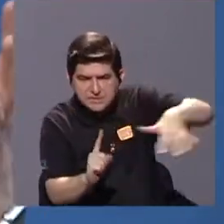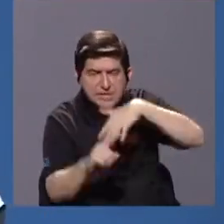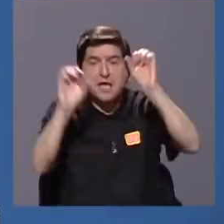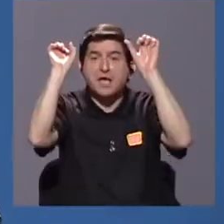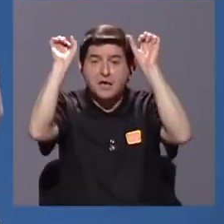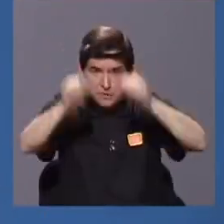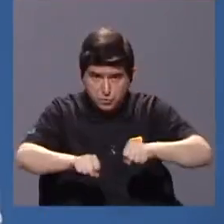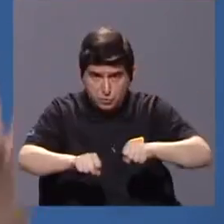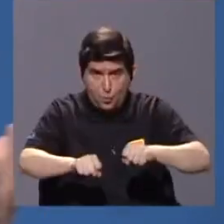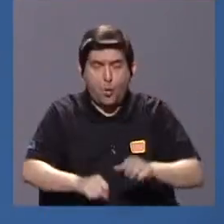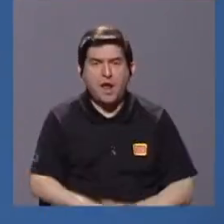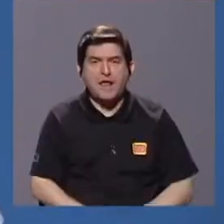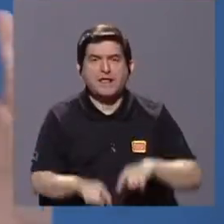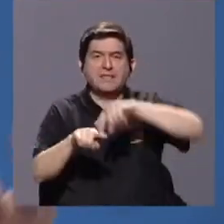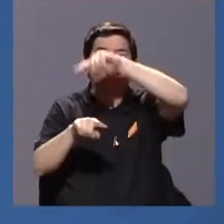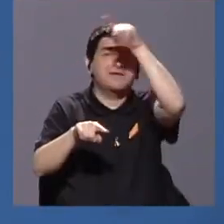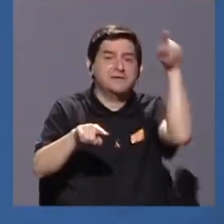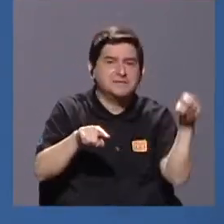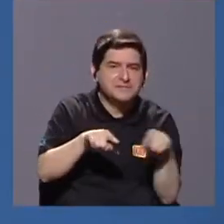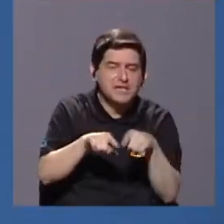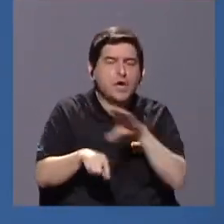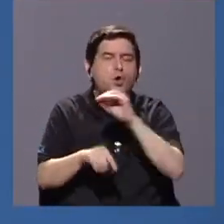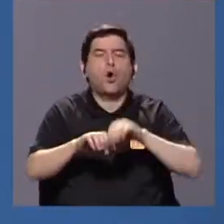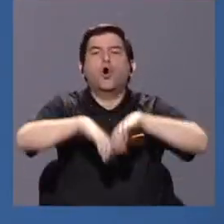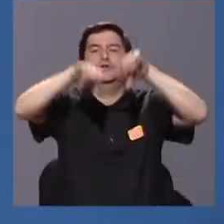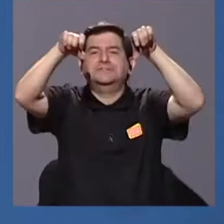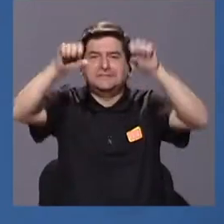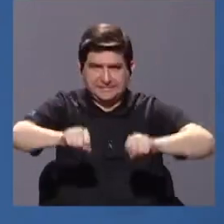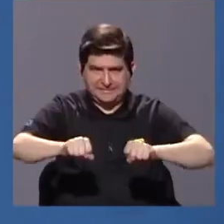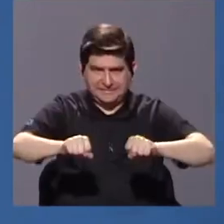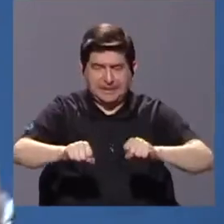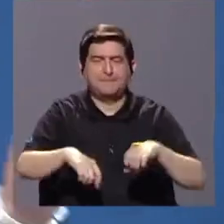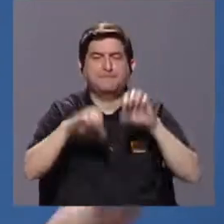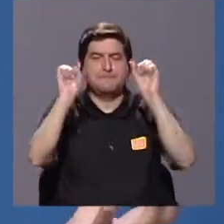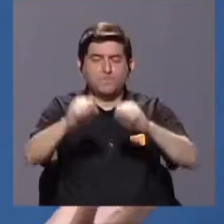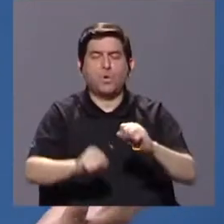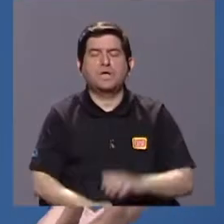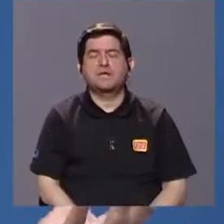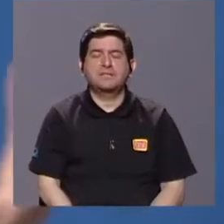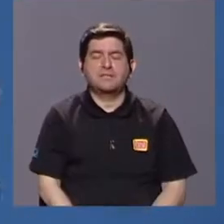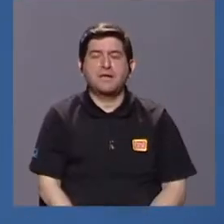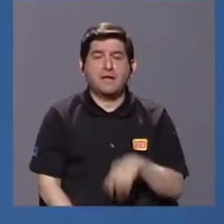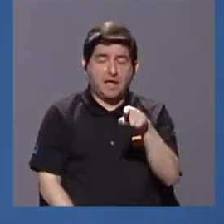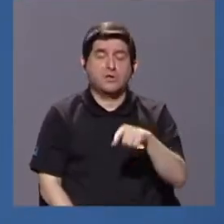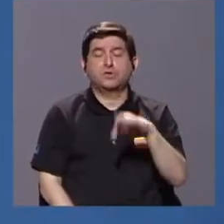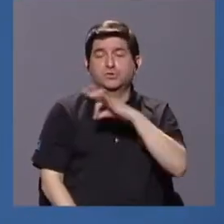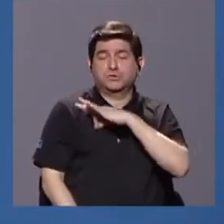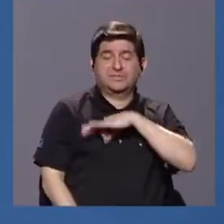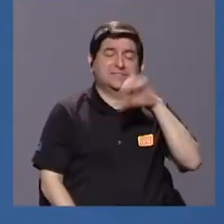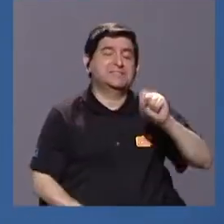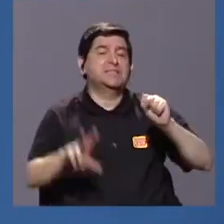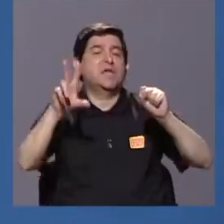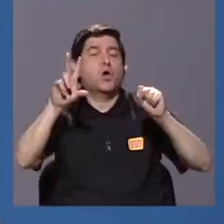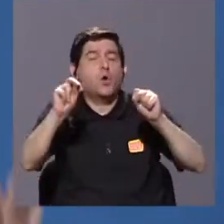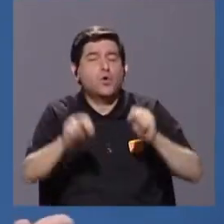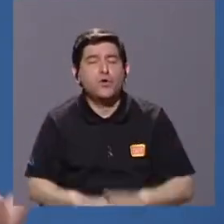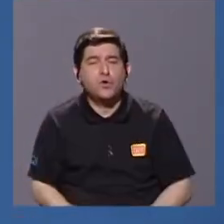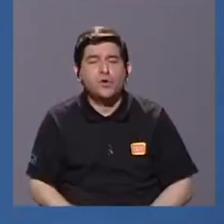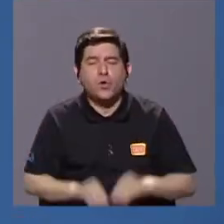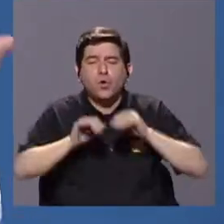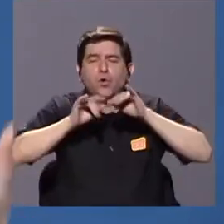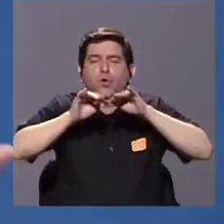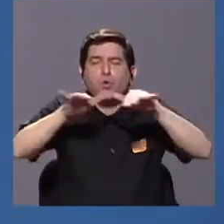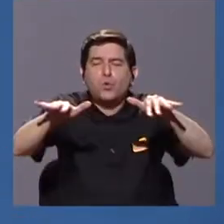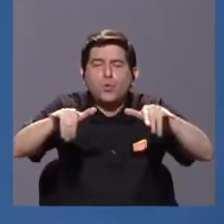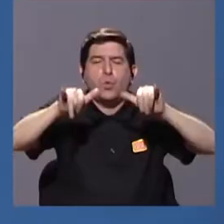del ciclo o del sistema y que pueden favorecer o no favorecer la transmisión,